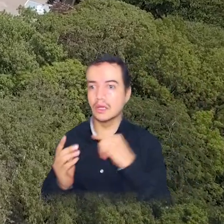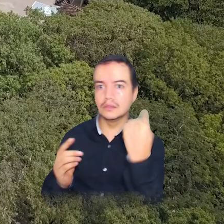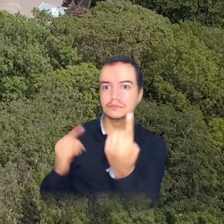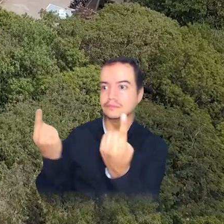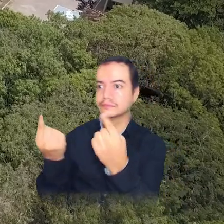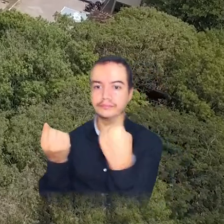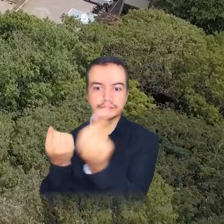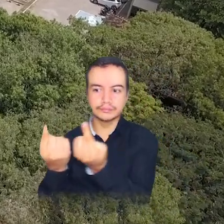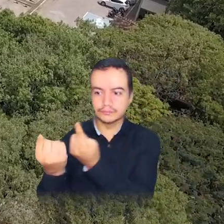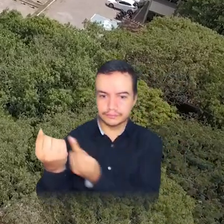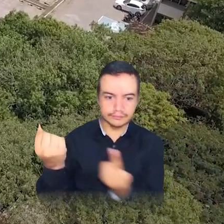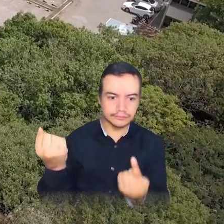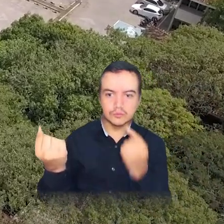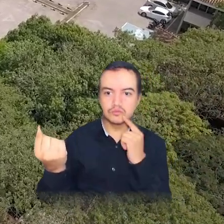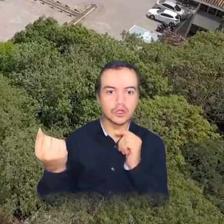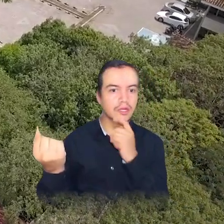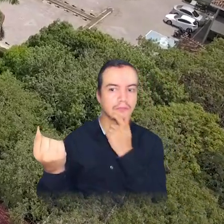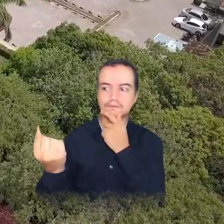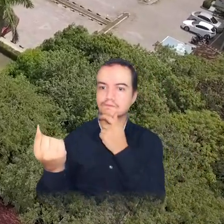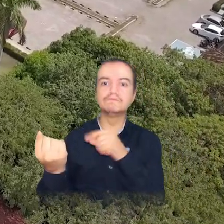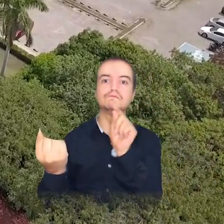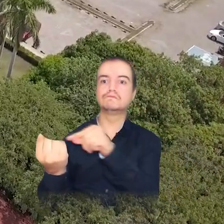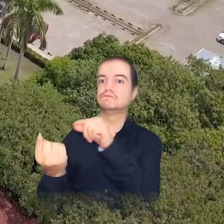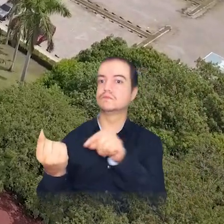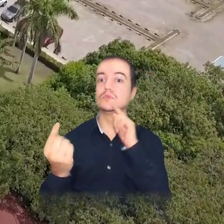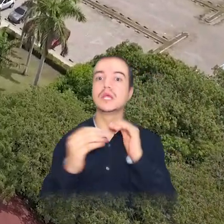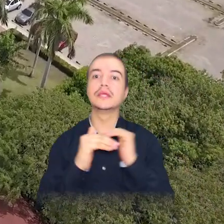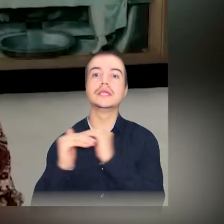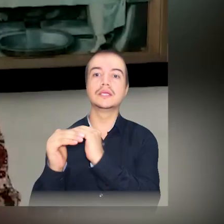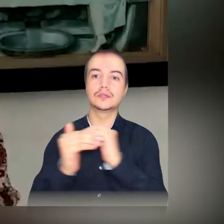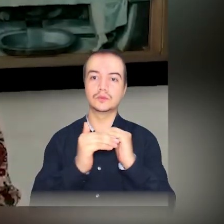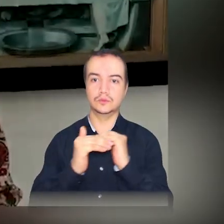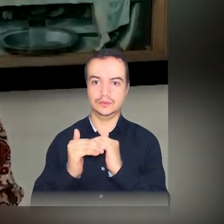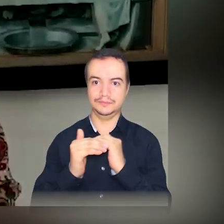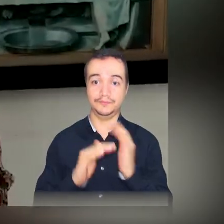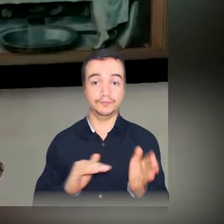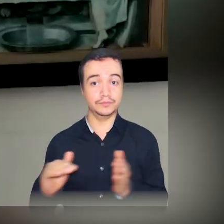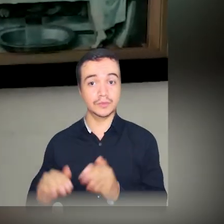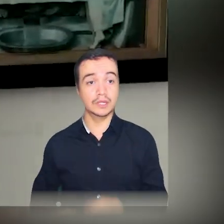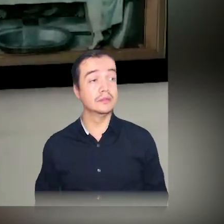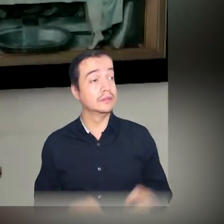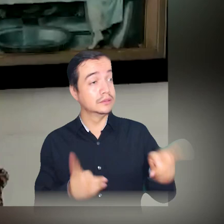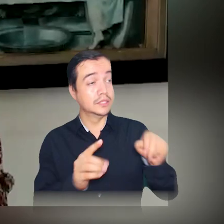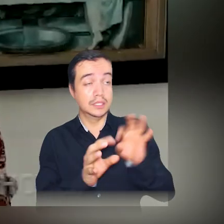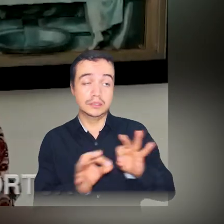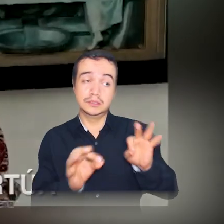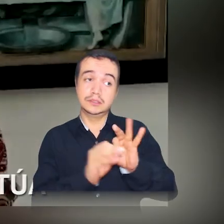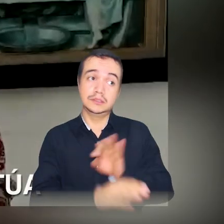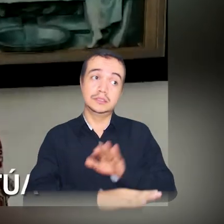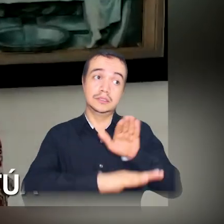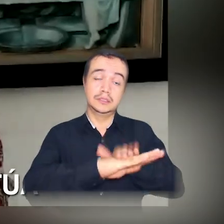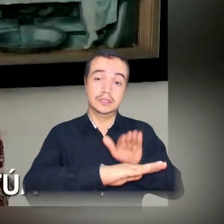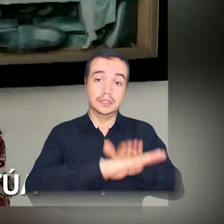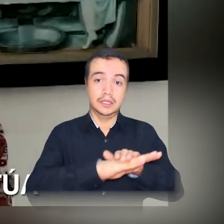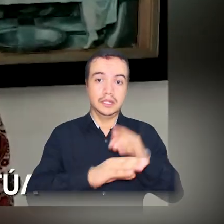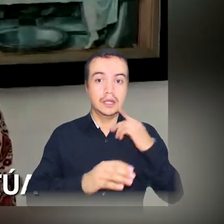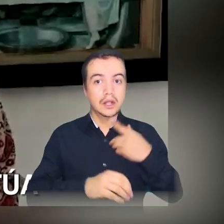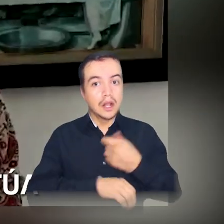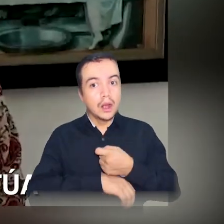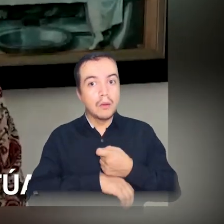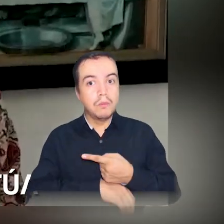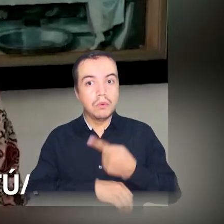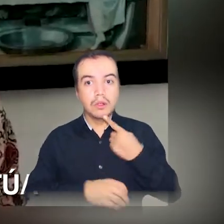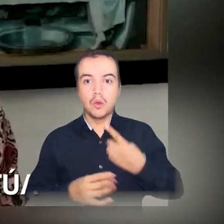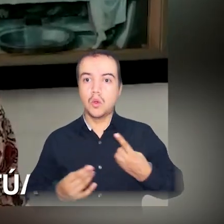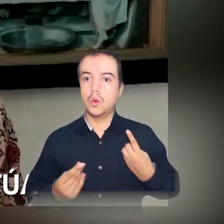conformación de la terna de candidatos para el proceso de designación del rector. También es meritorio desaltar la celeridad